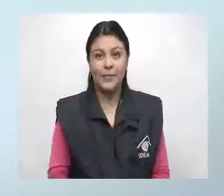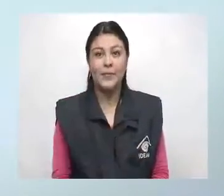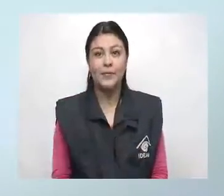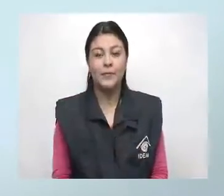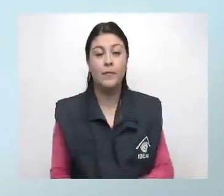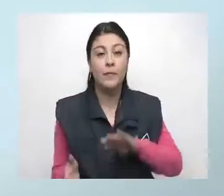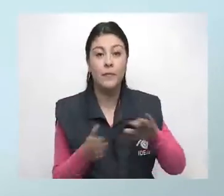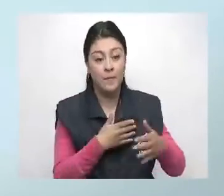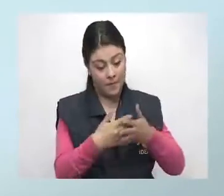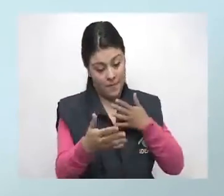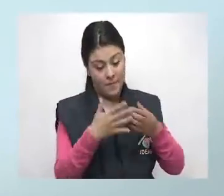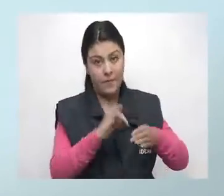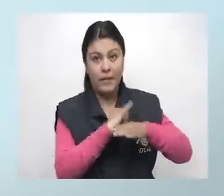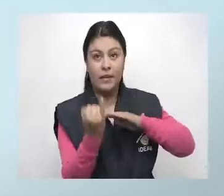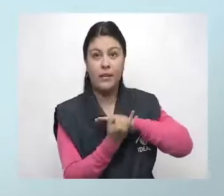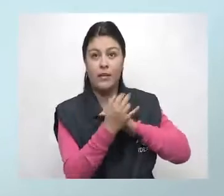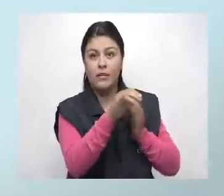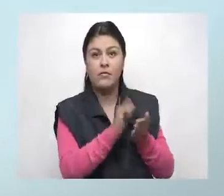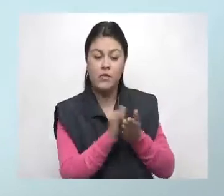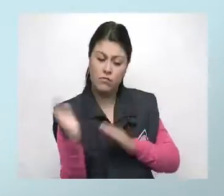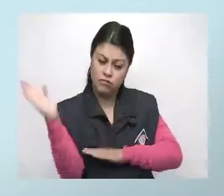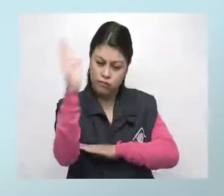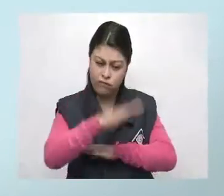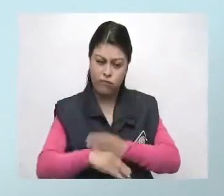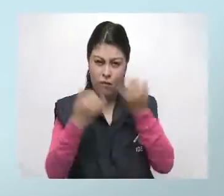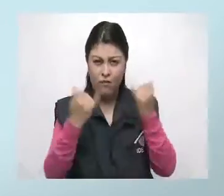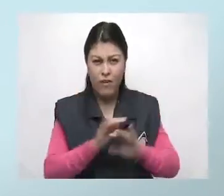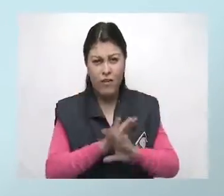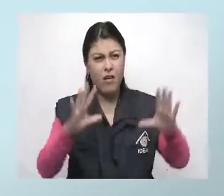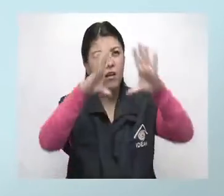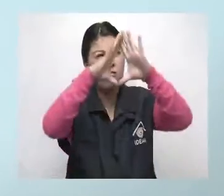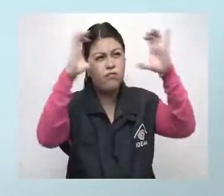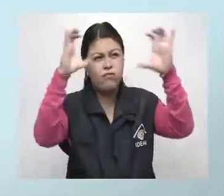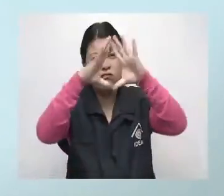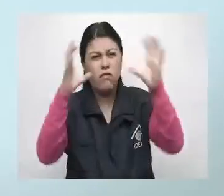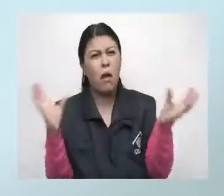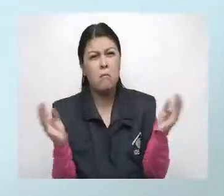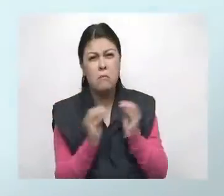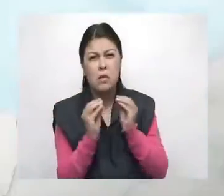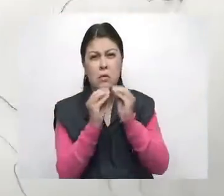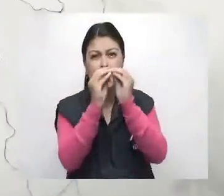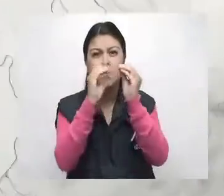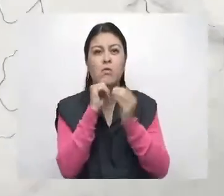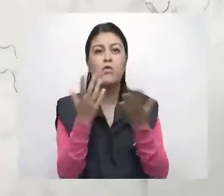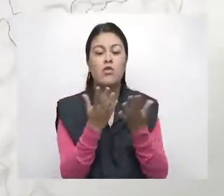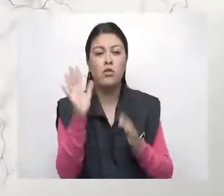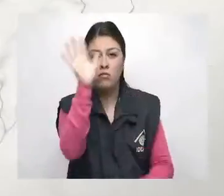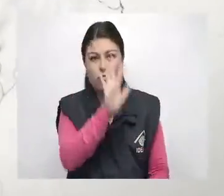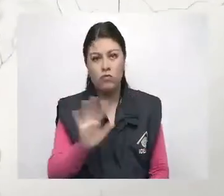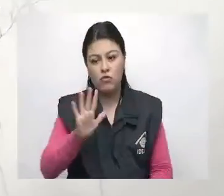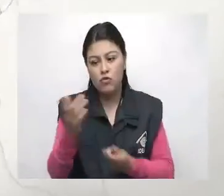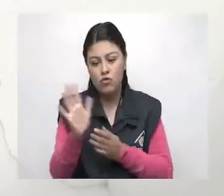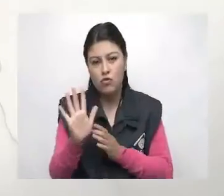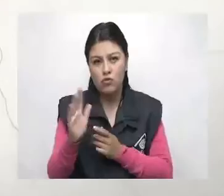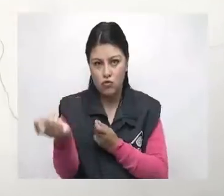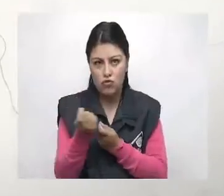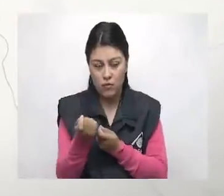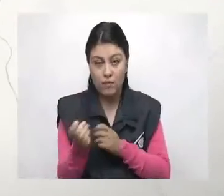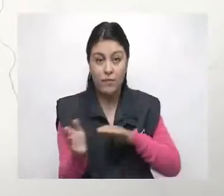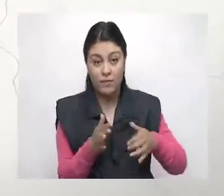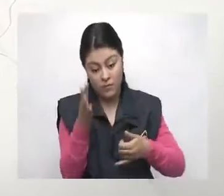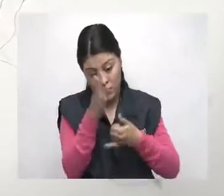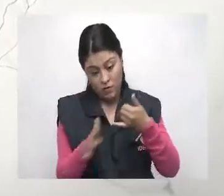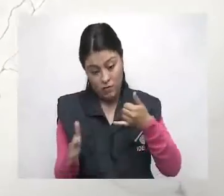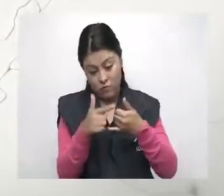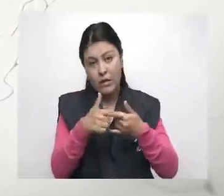Las islas también tendrán lluvias a diferentes horas de la tarde con posibilidad de actividad eléctrica. Hacia el litoral pacífico, el clima se